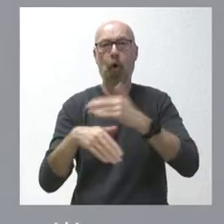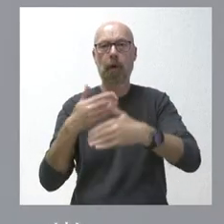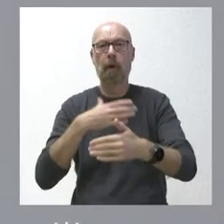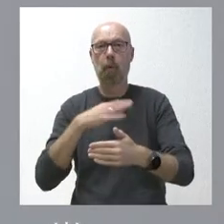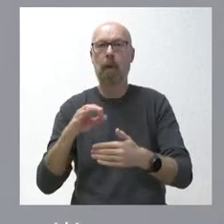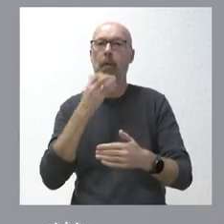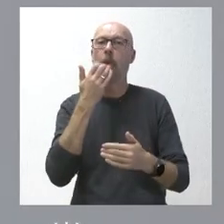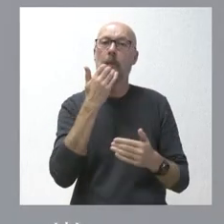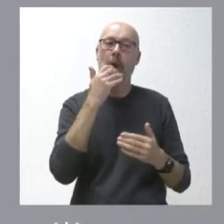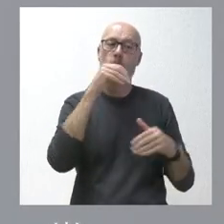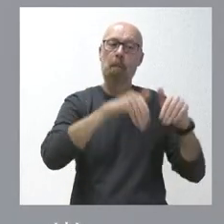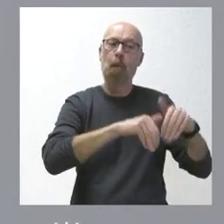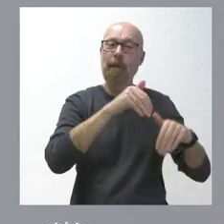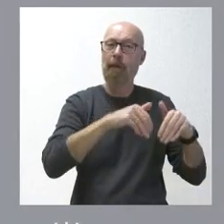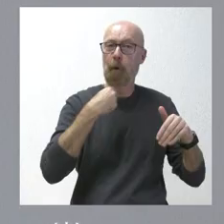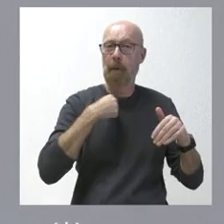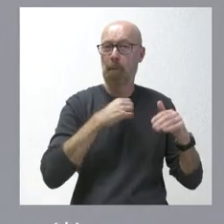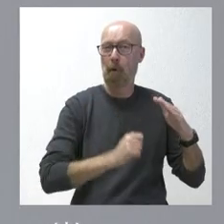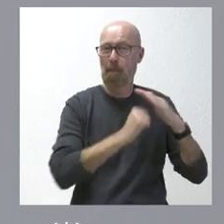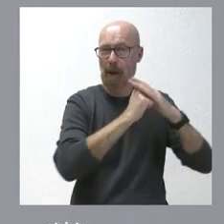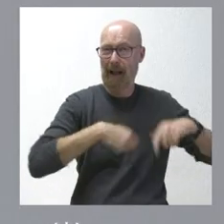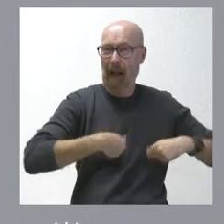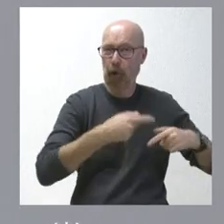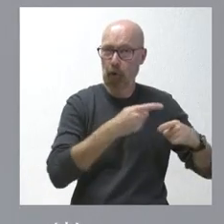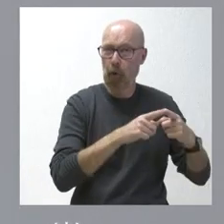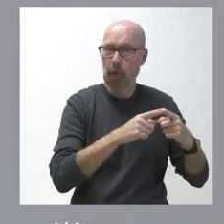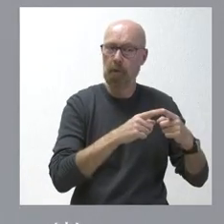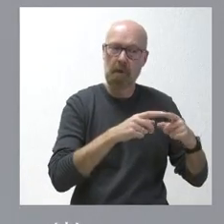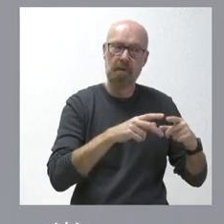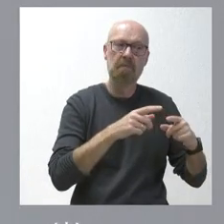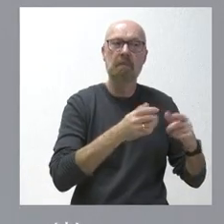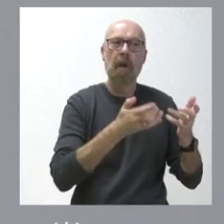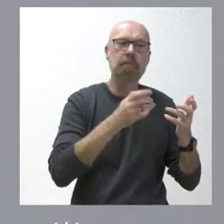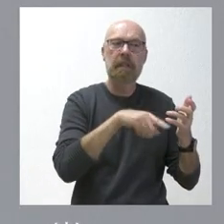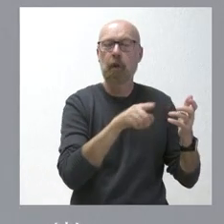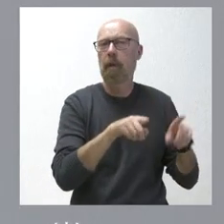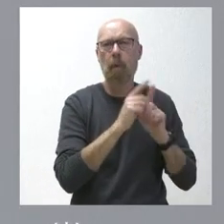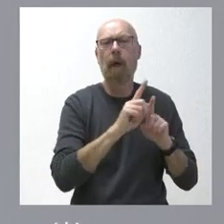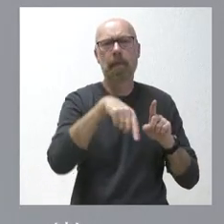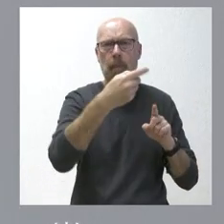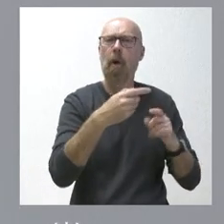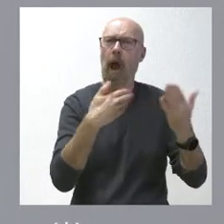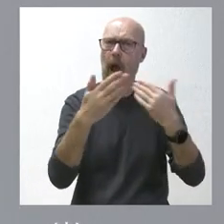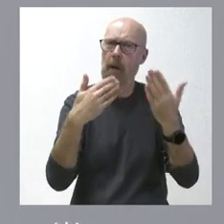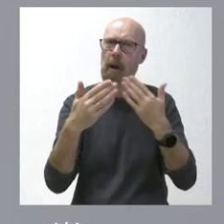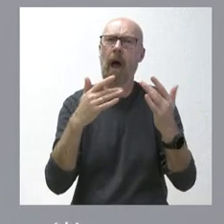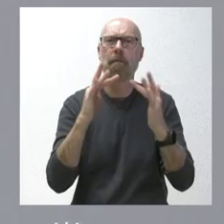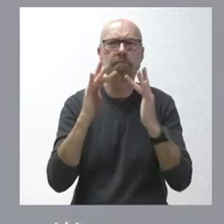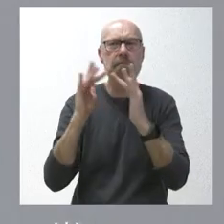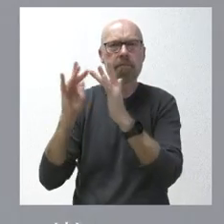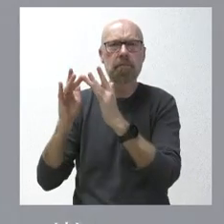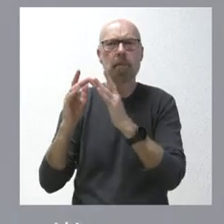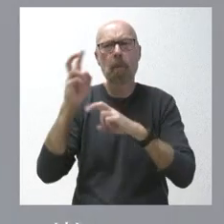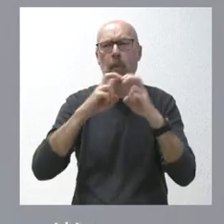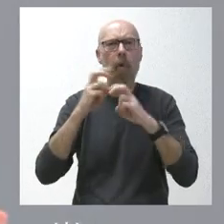votación del techo de gasto, seguiremos hablando y seguiremos dialogando y seguiremos intentando llegar a un acuerdo desde la mano